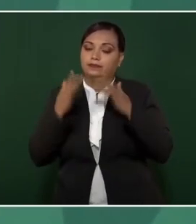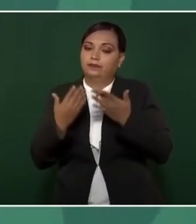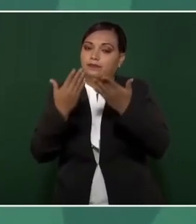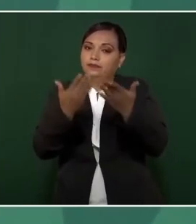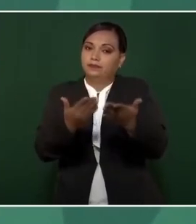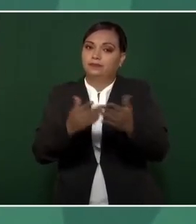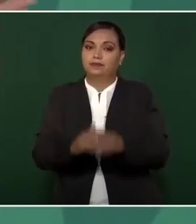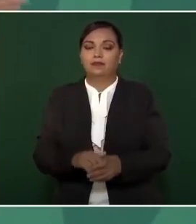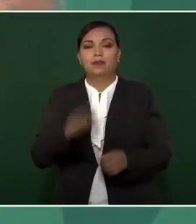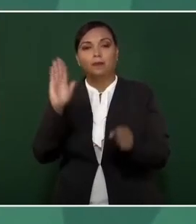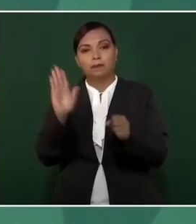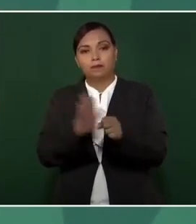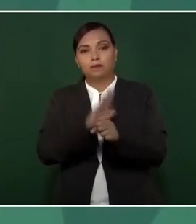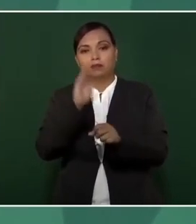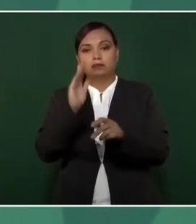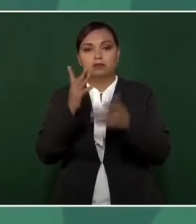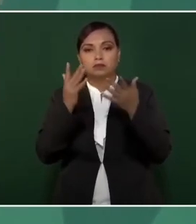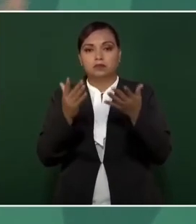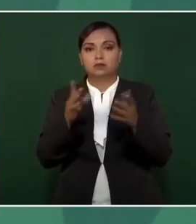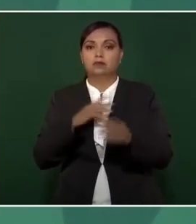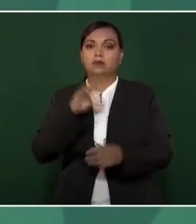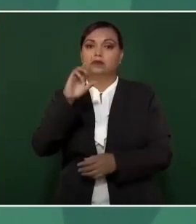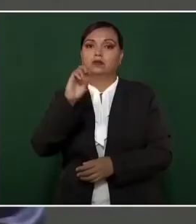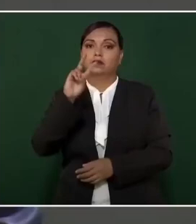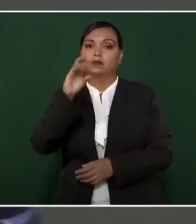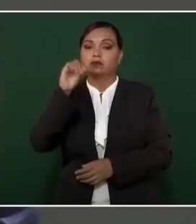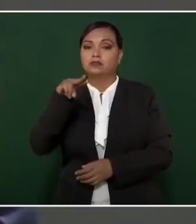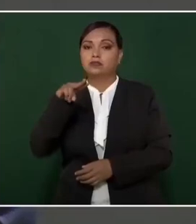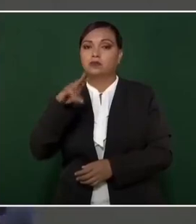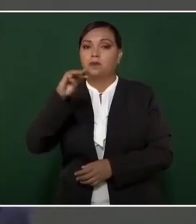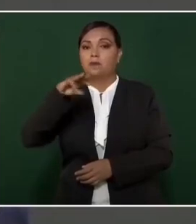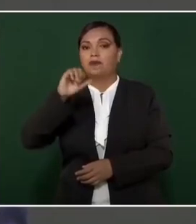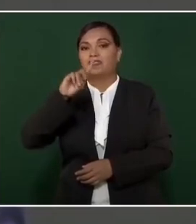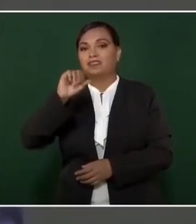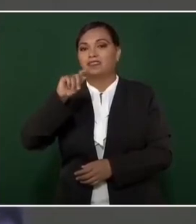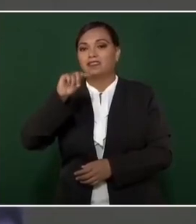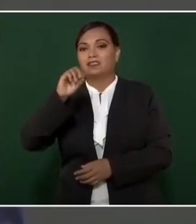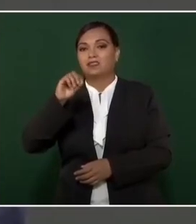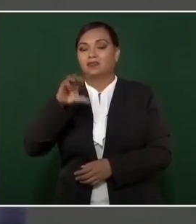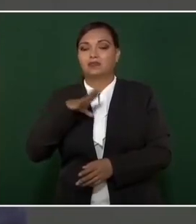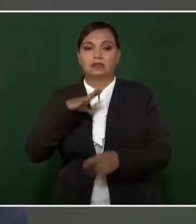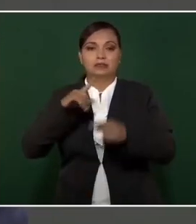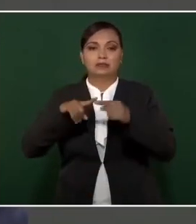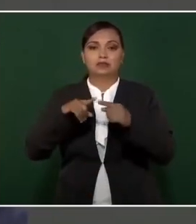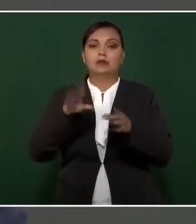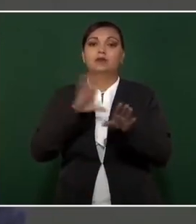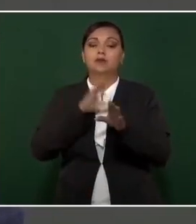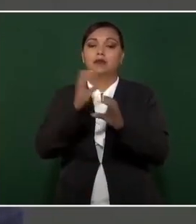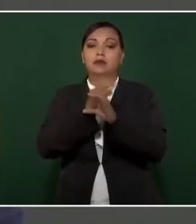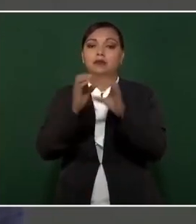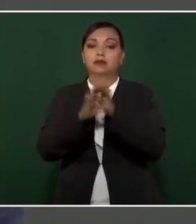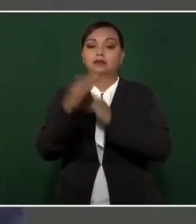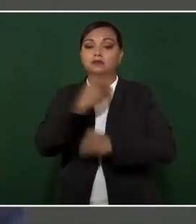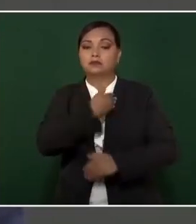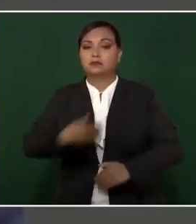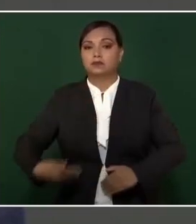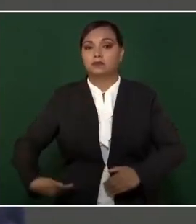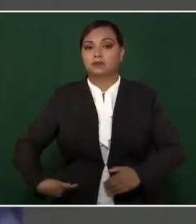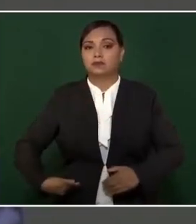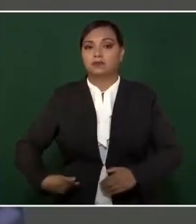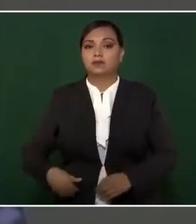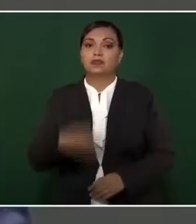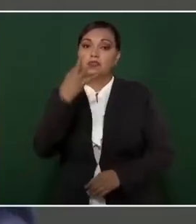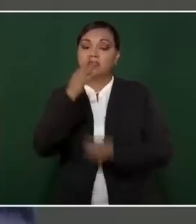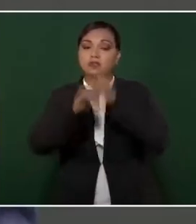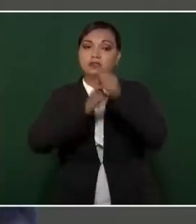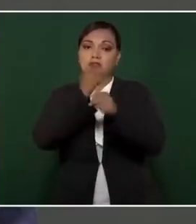Si estamos planteando la revocación del mandato, en el caso del presidente, a